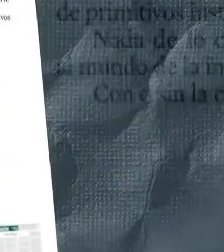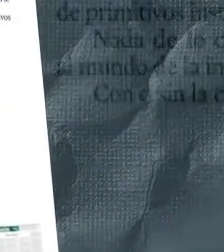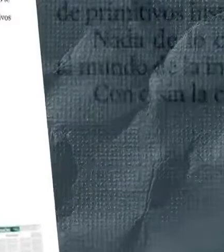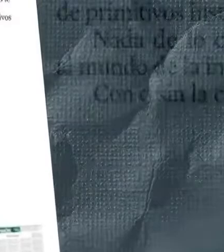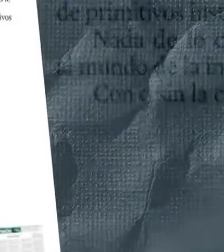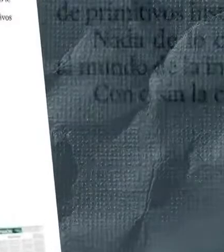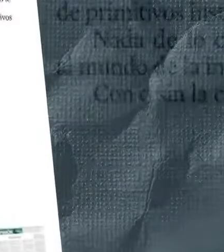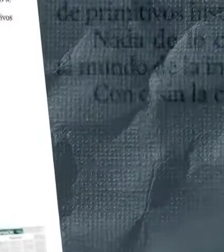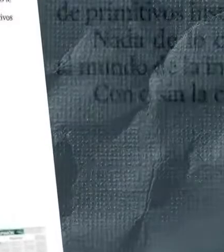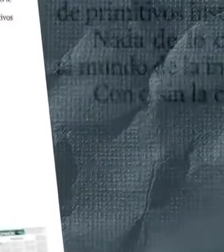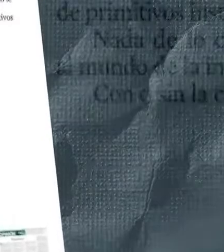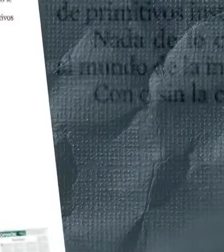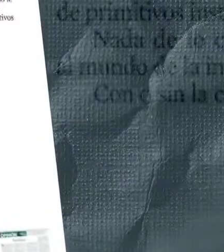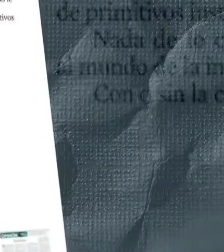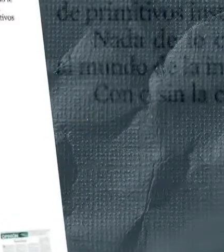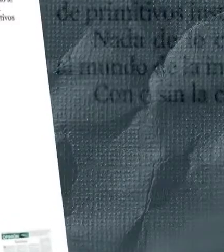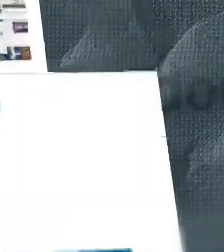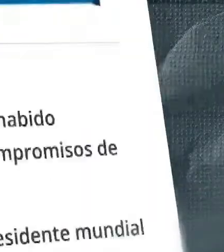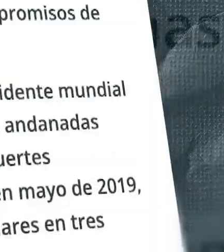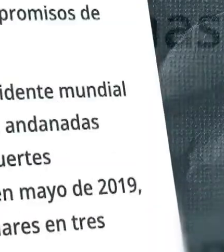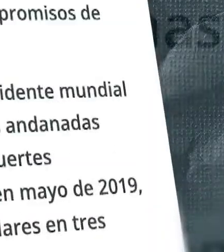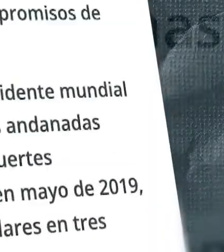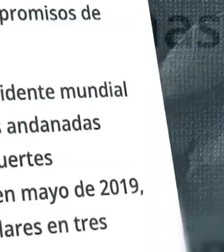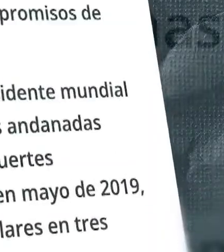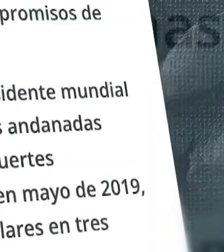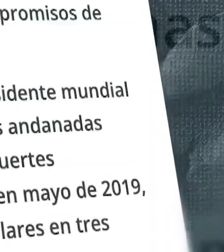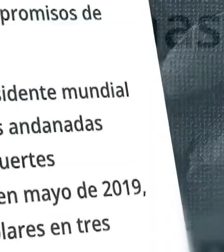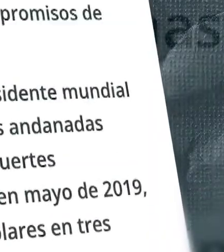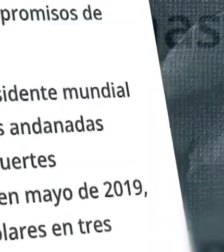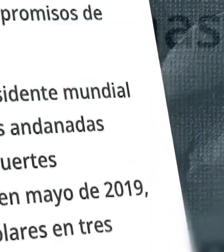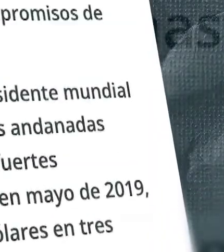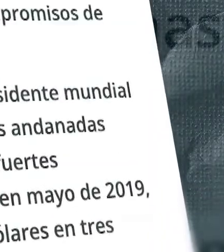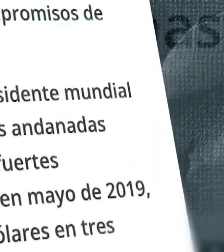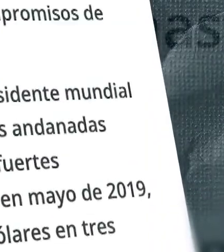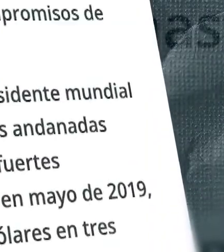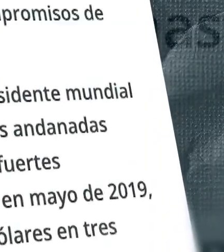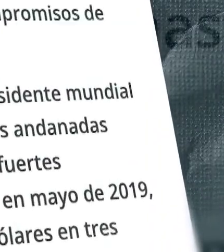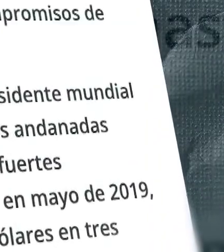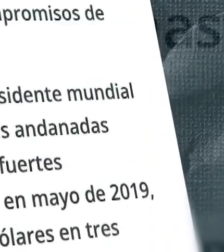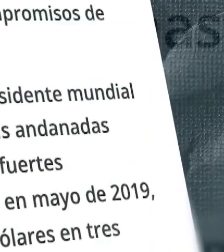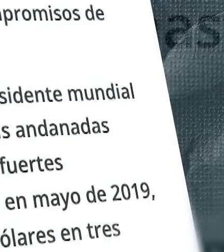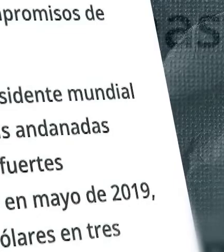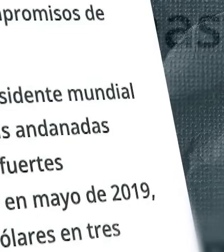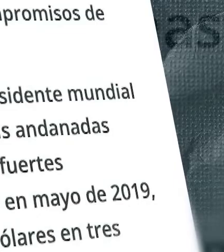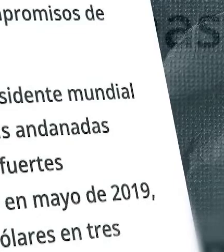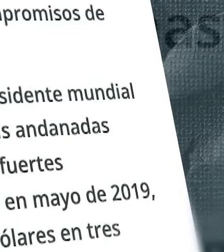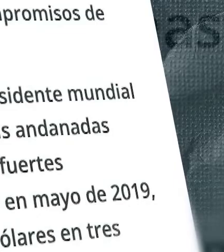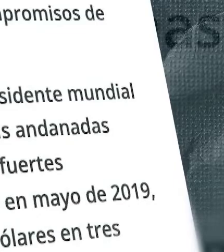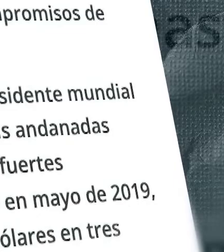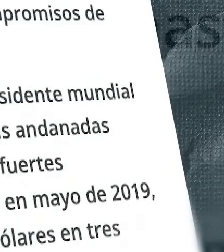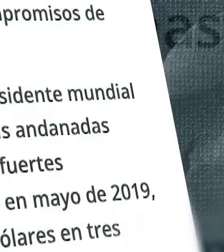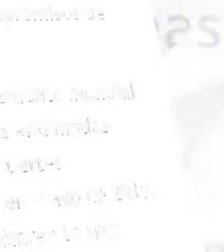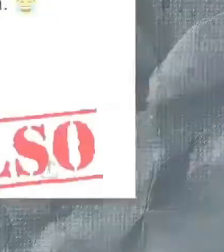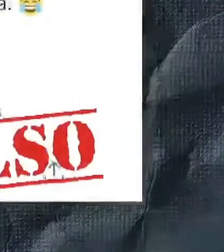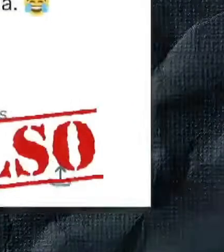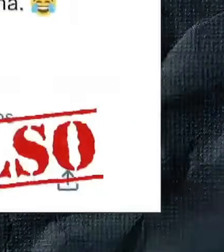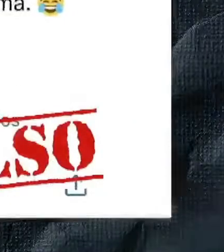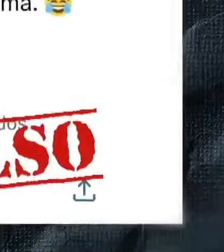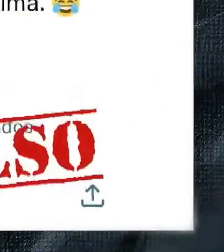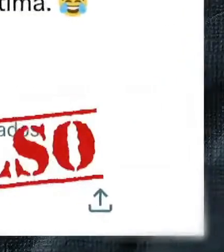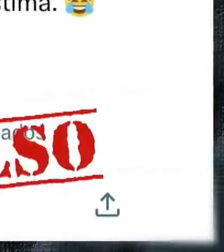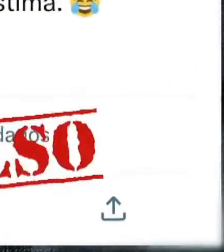moderna y generaba energías limpias. Sin embargo, ahora afirman que Iberdrola vendió al gobierno de México